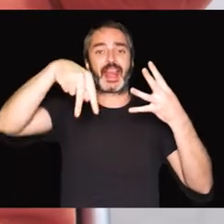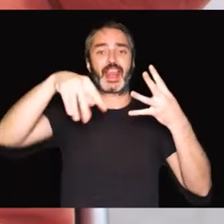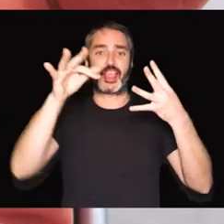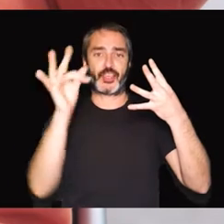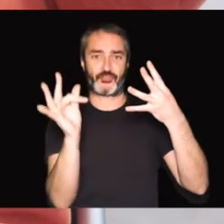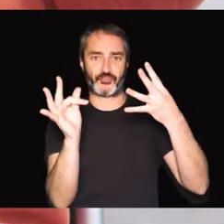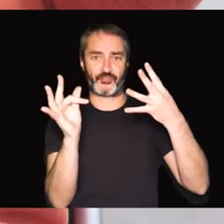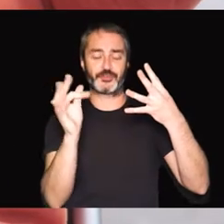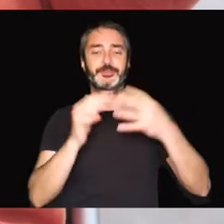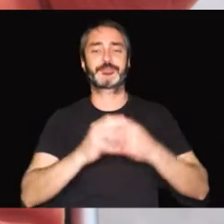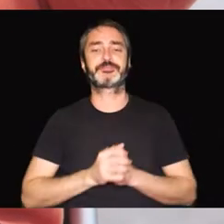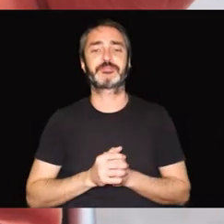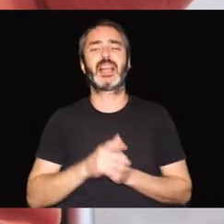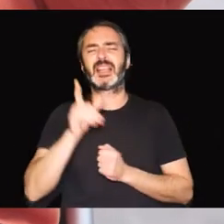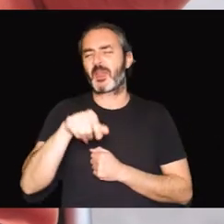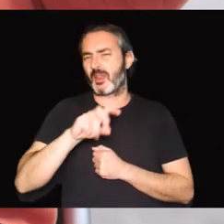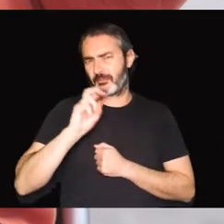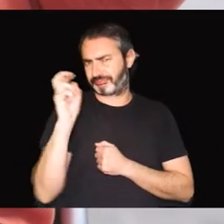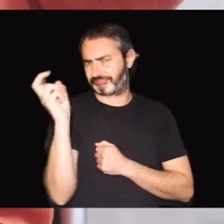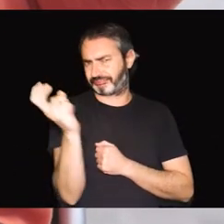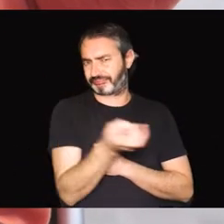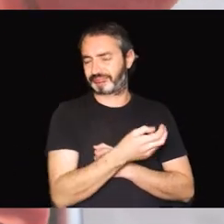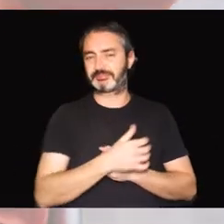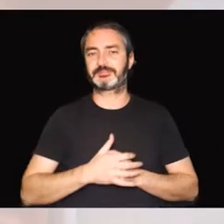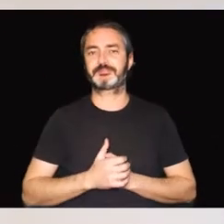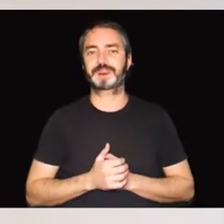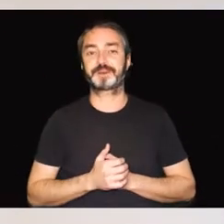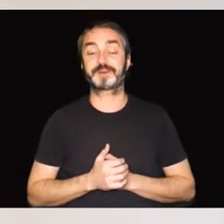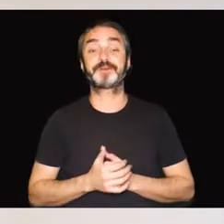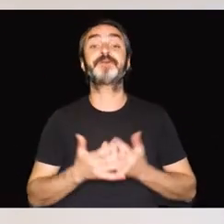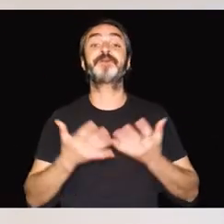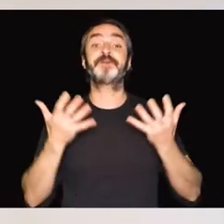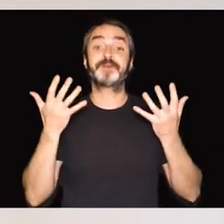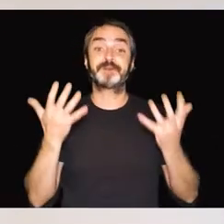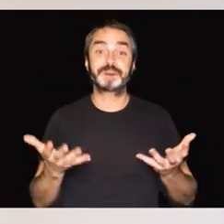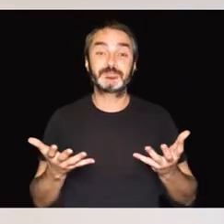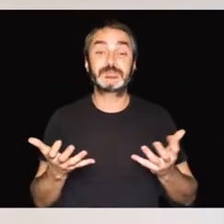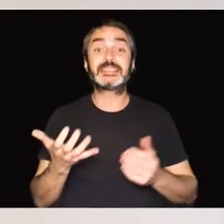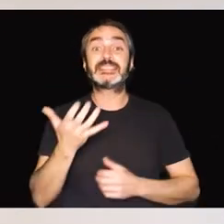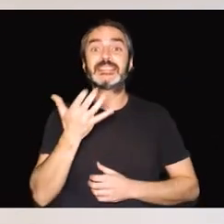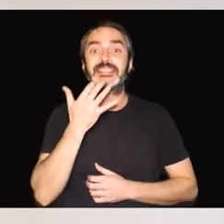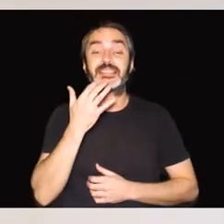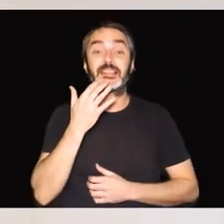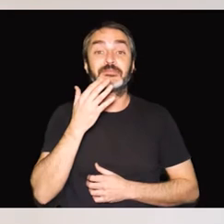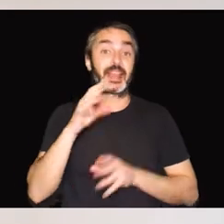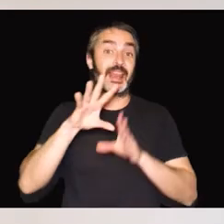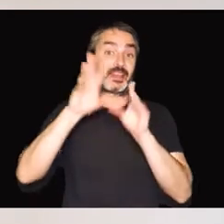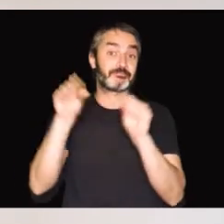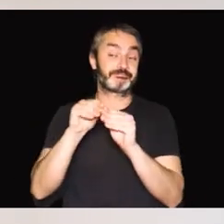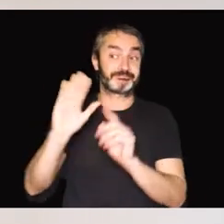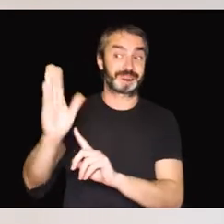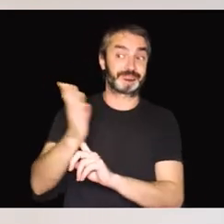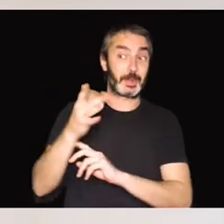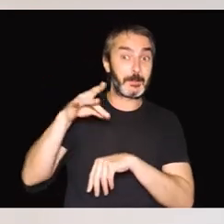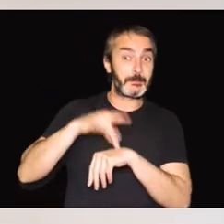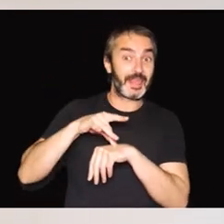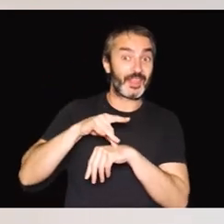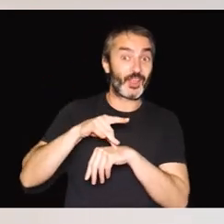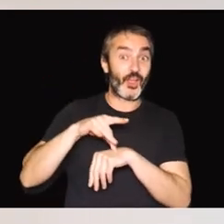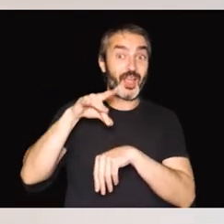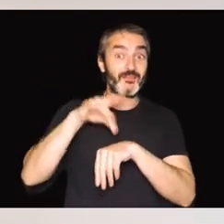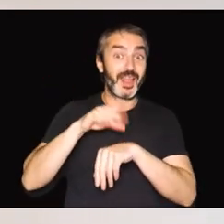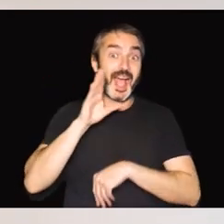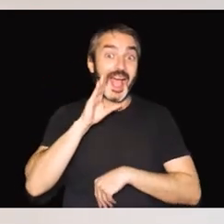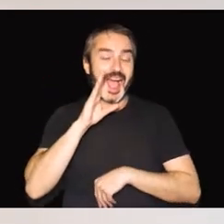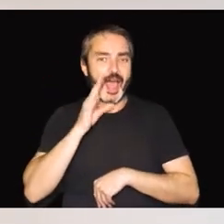las neurofibromatosis y un largo etc. Así que ya sabéis, si hay algún diagnóstico médico de alguna de estas enfermedades,